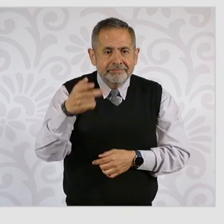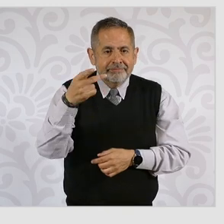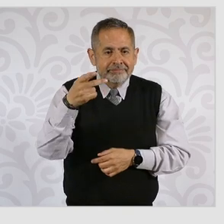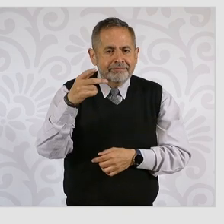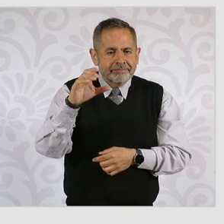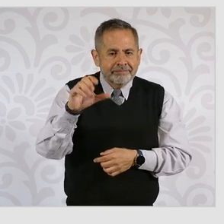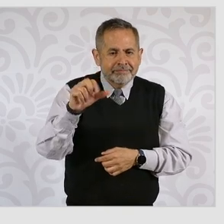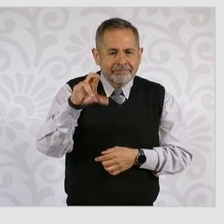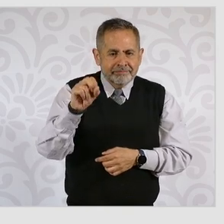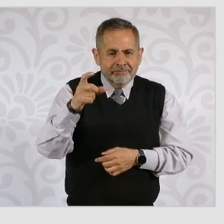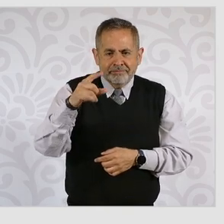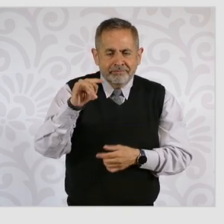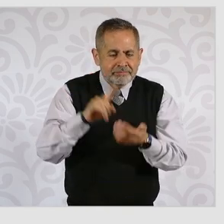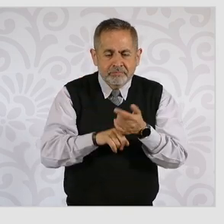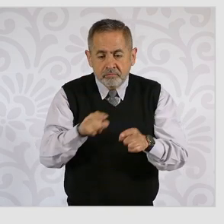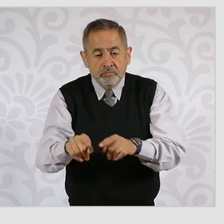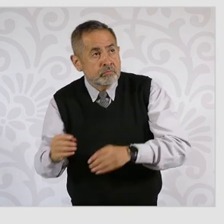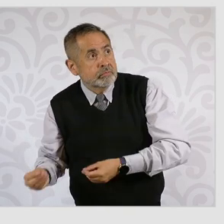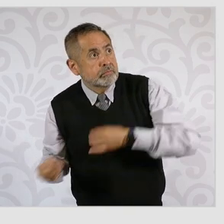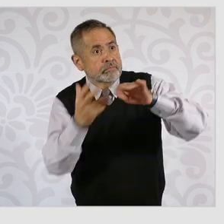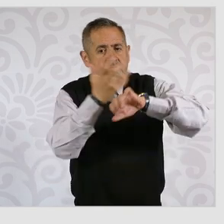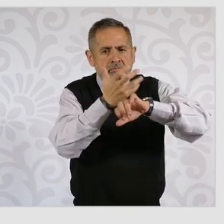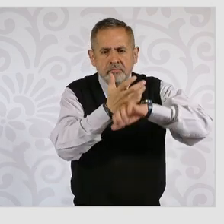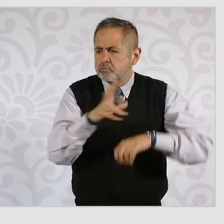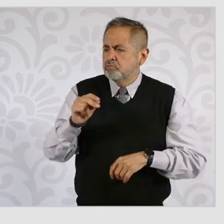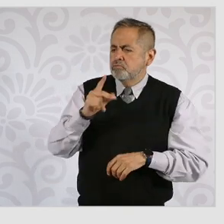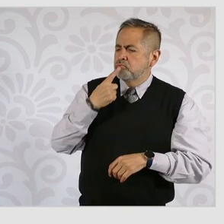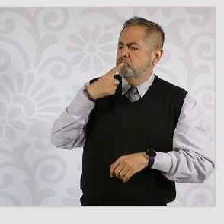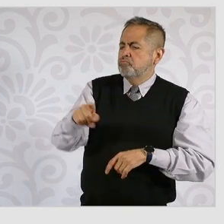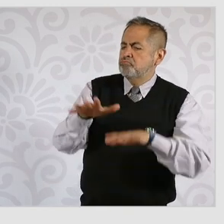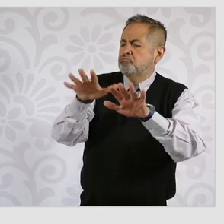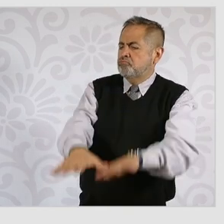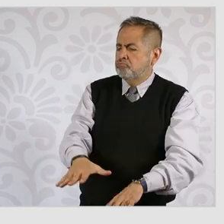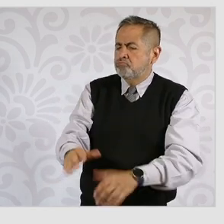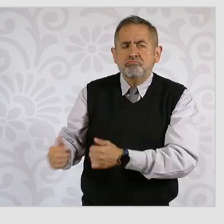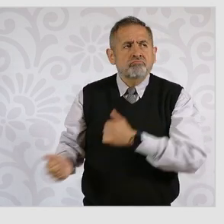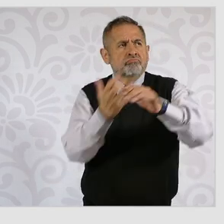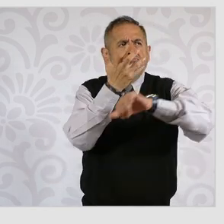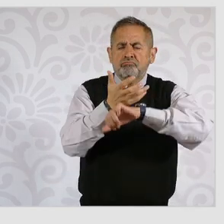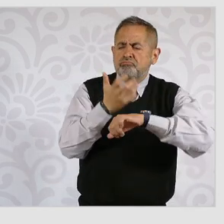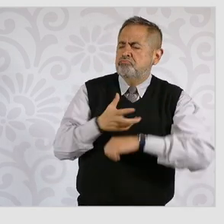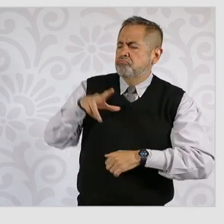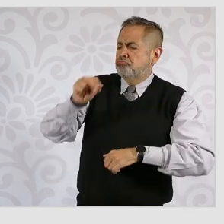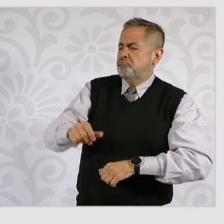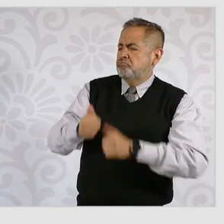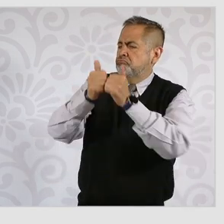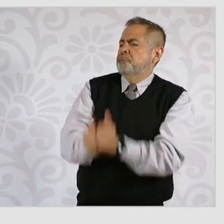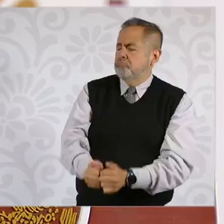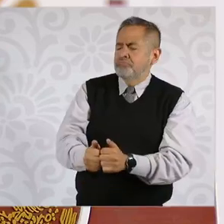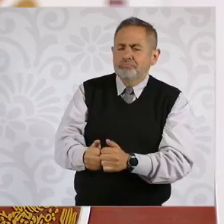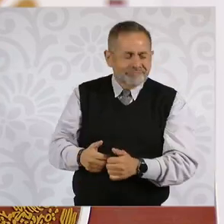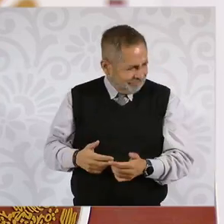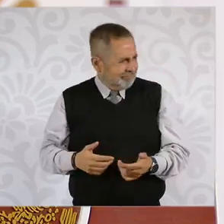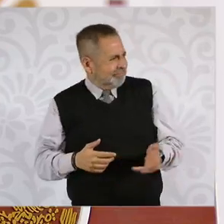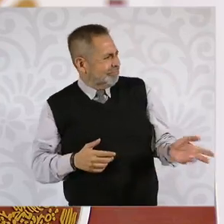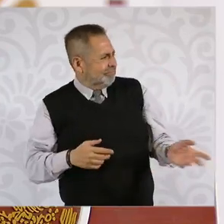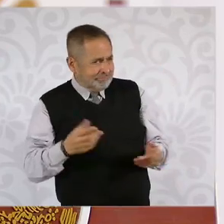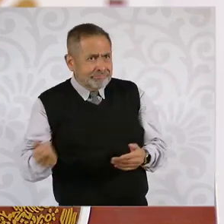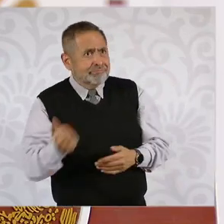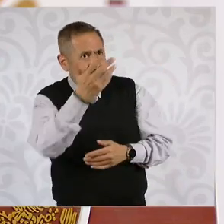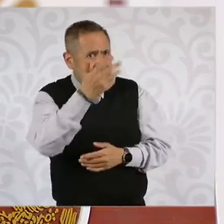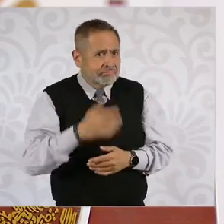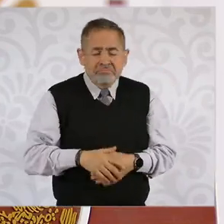extraditado a petición del gobierno estadounidense. Esta es una situación irregular y